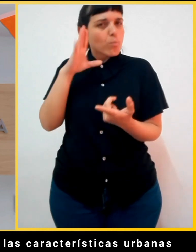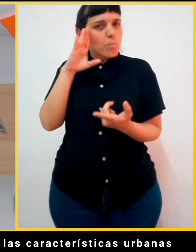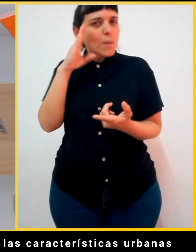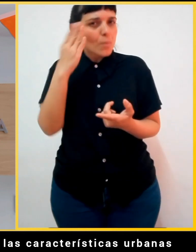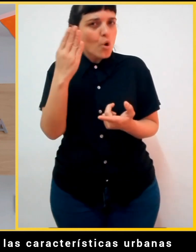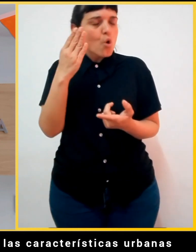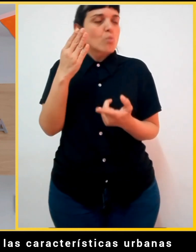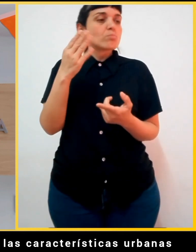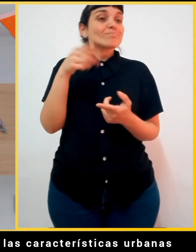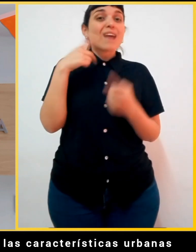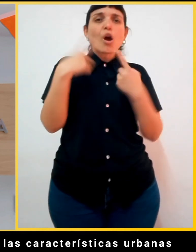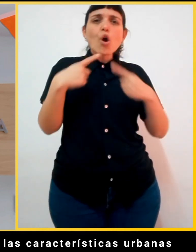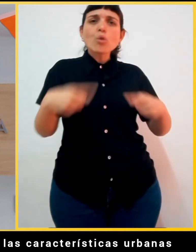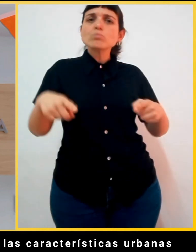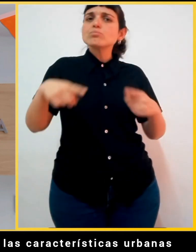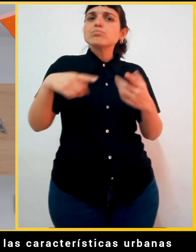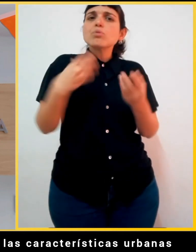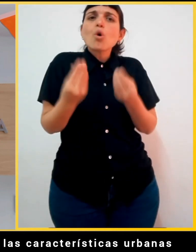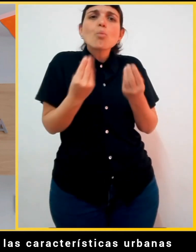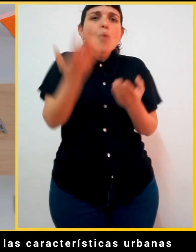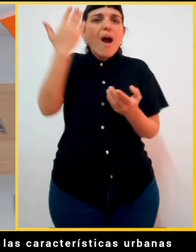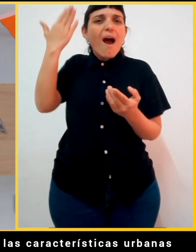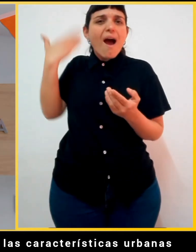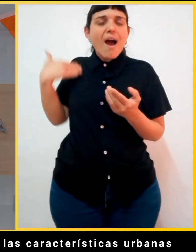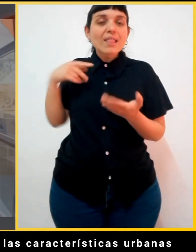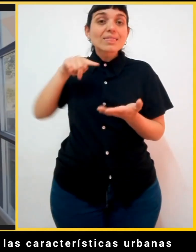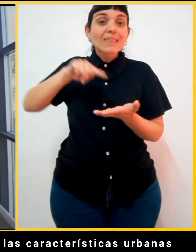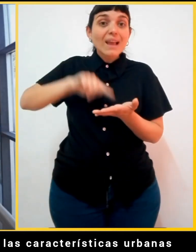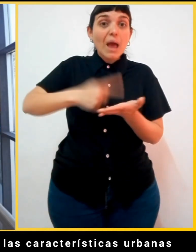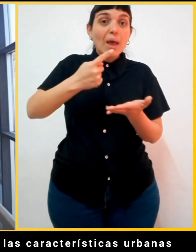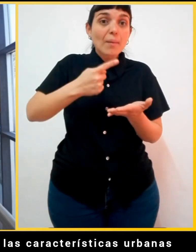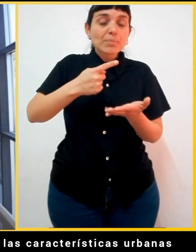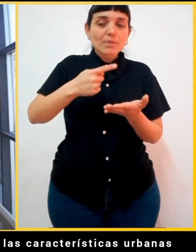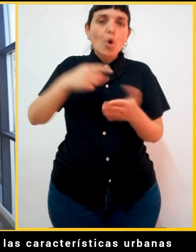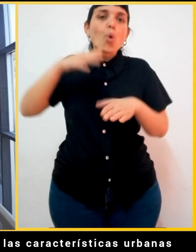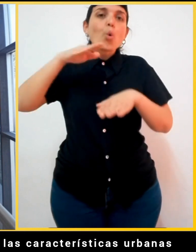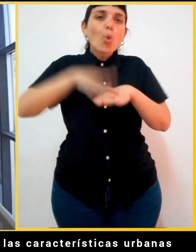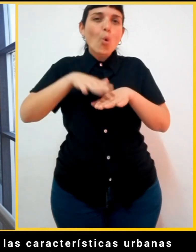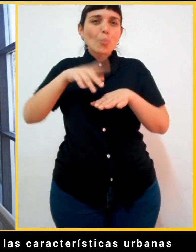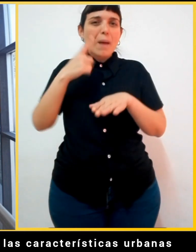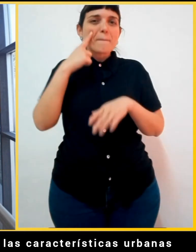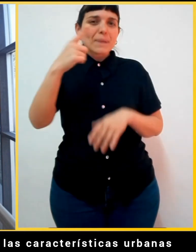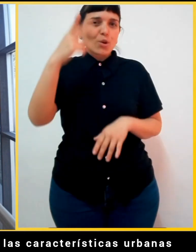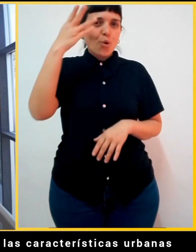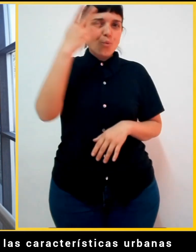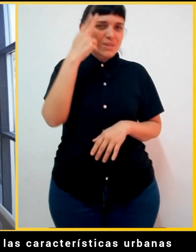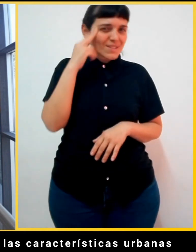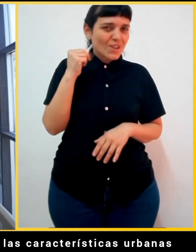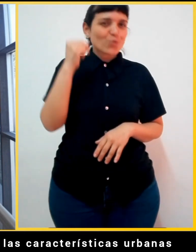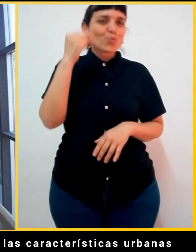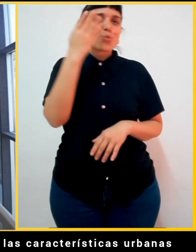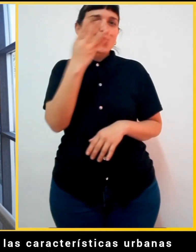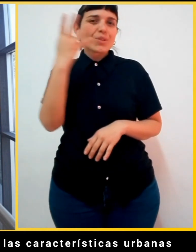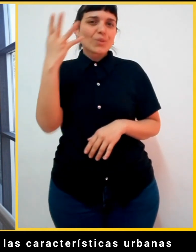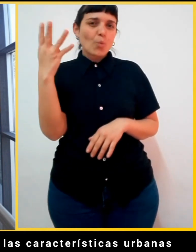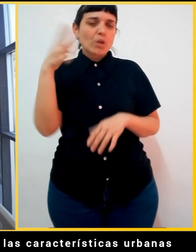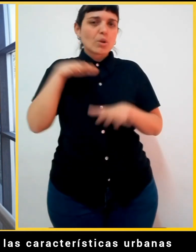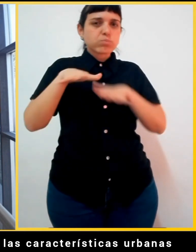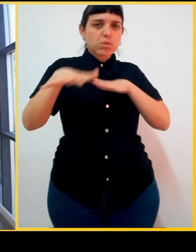urbanas que San Juan perdió con el terremoto de 1944.